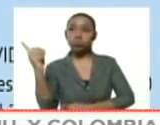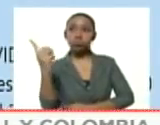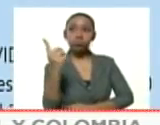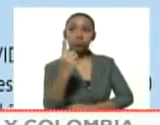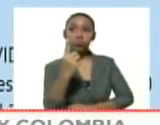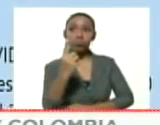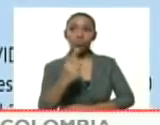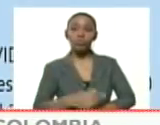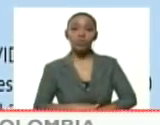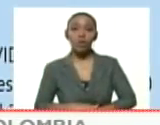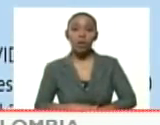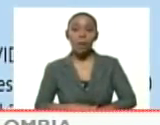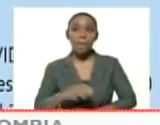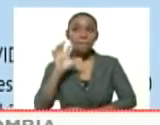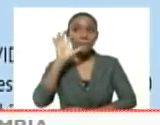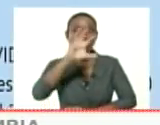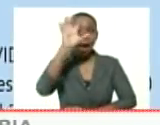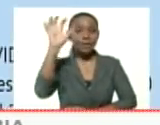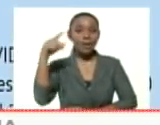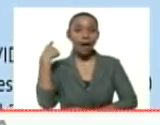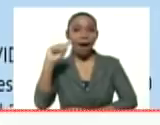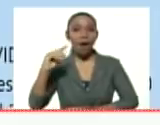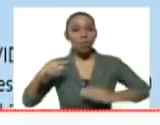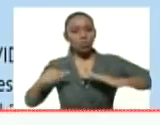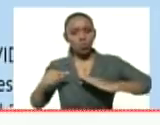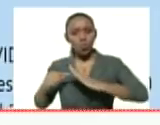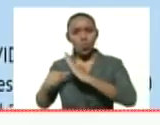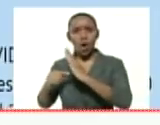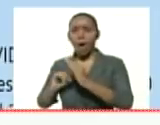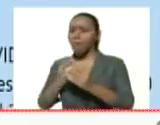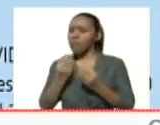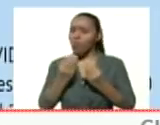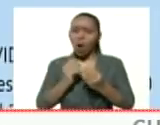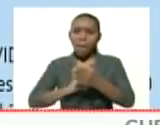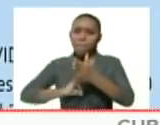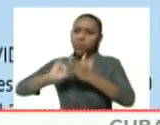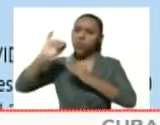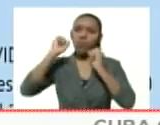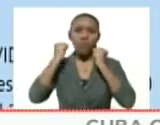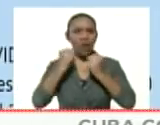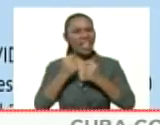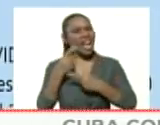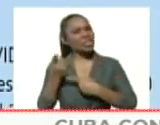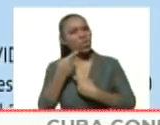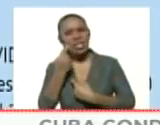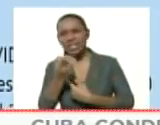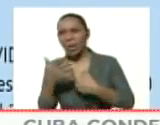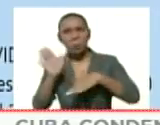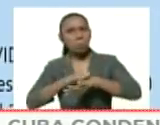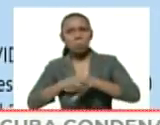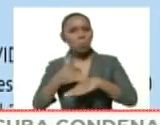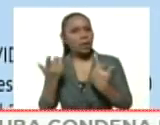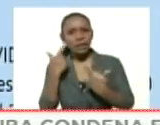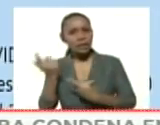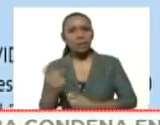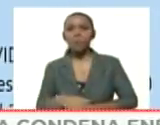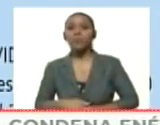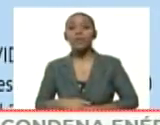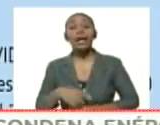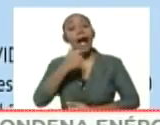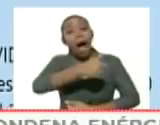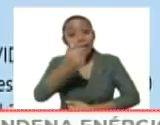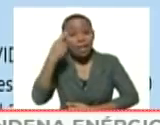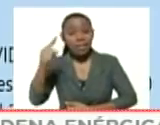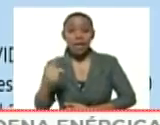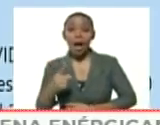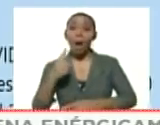con países que tienen curvas muy exponenciales. ¿Qué quiere decir una curva exponencial? Bueno, que cada día